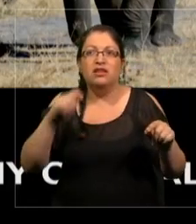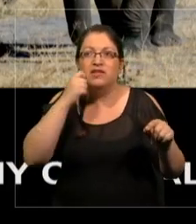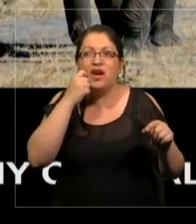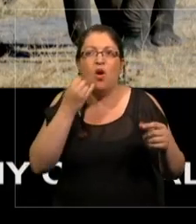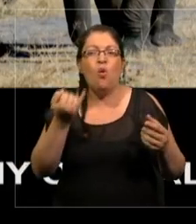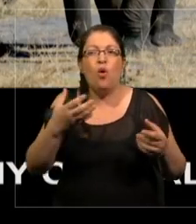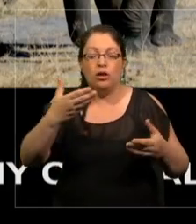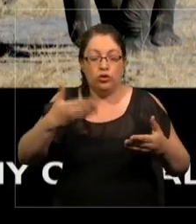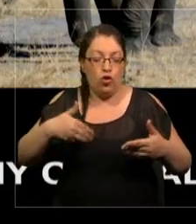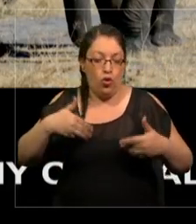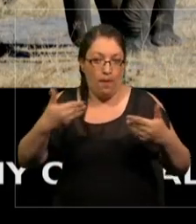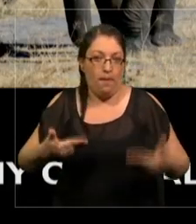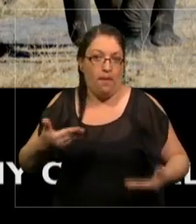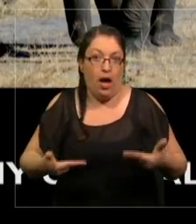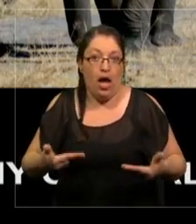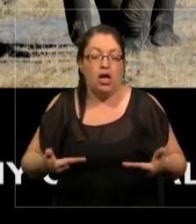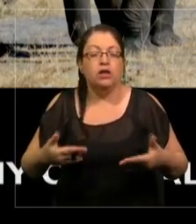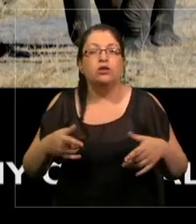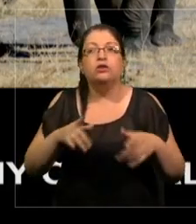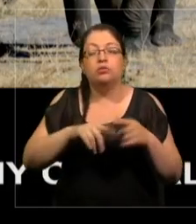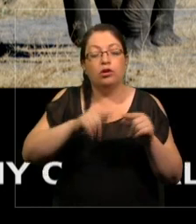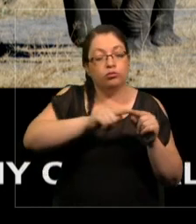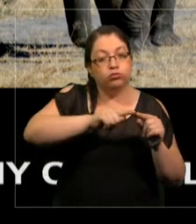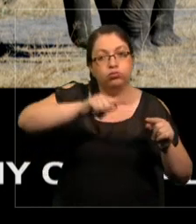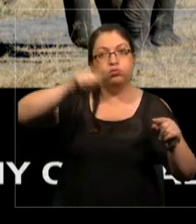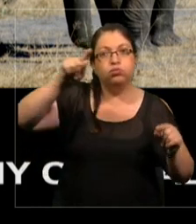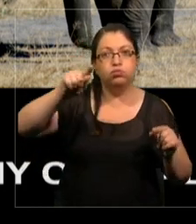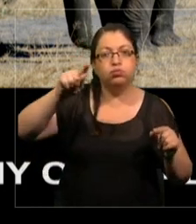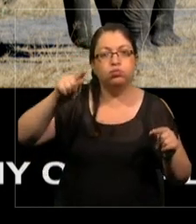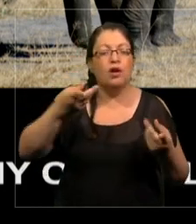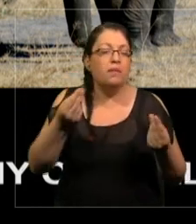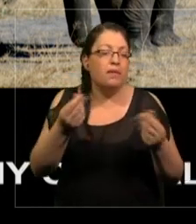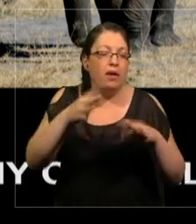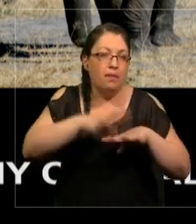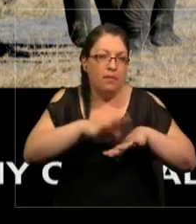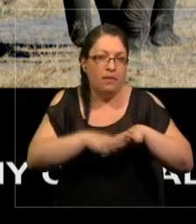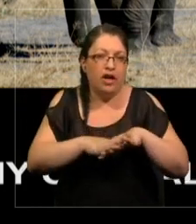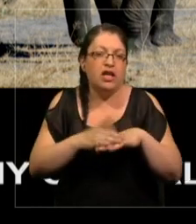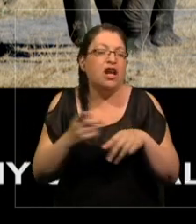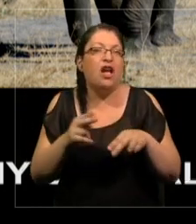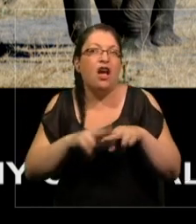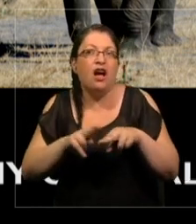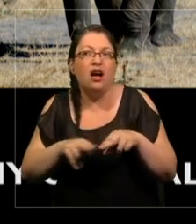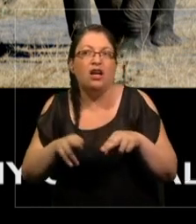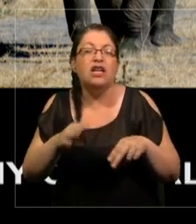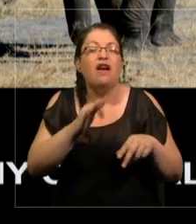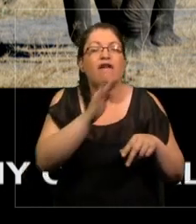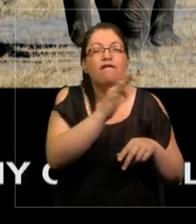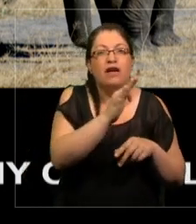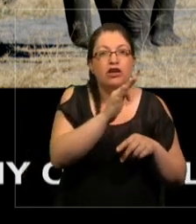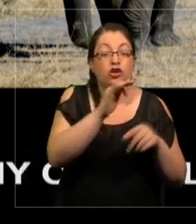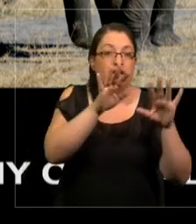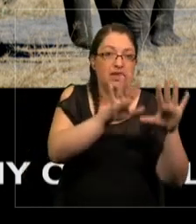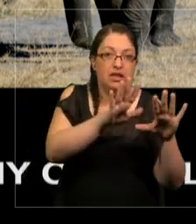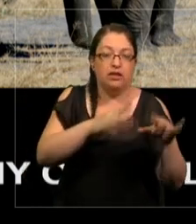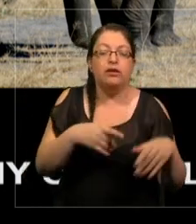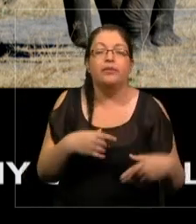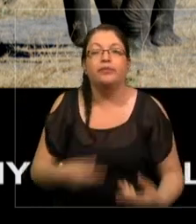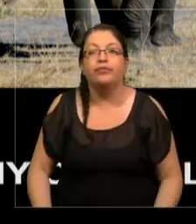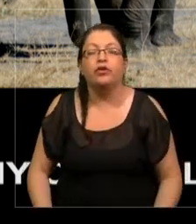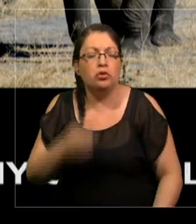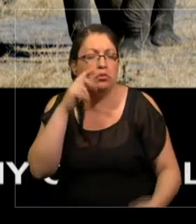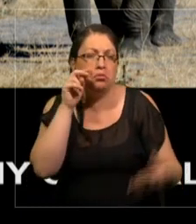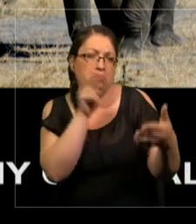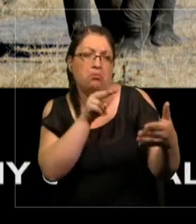organismo. Entonces, lo que usted, uno lo plotea algoritmamente, que uno tiene factores de 10. Usted ve algo